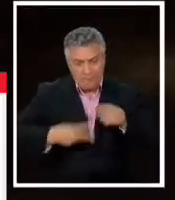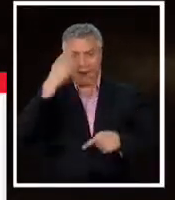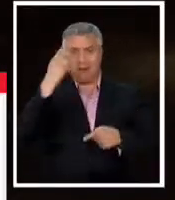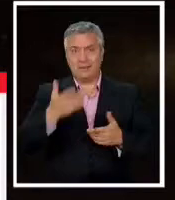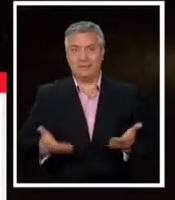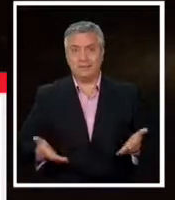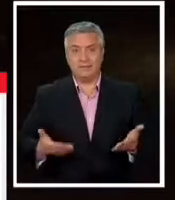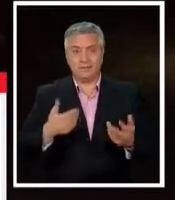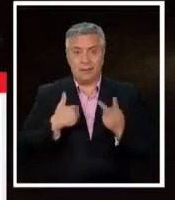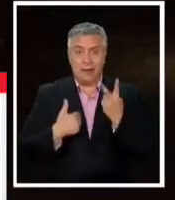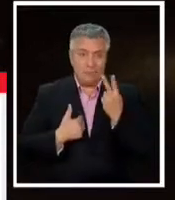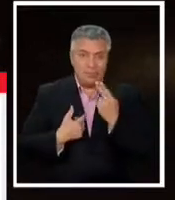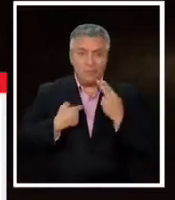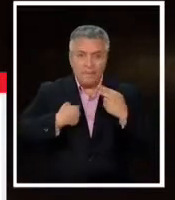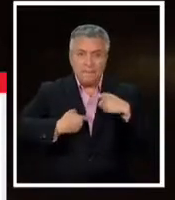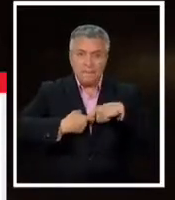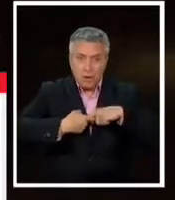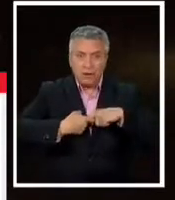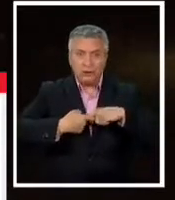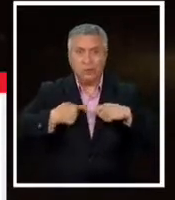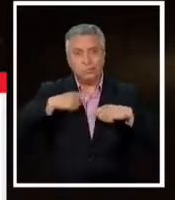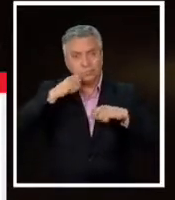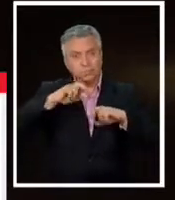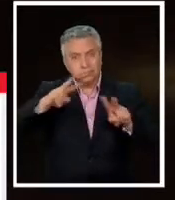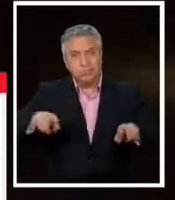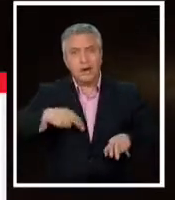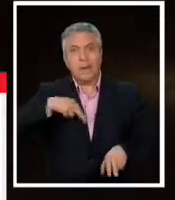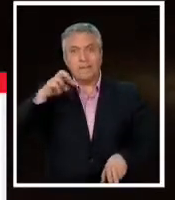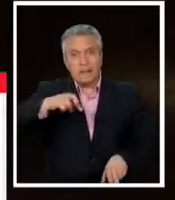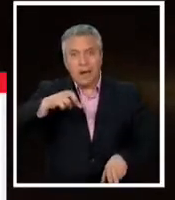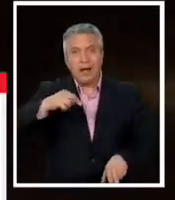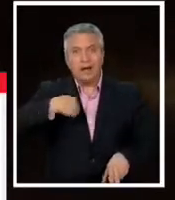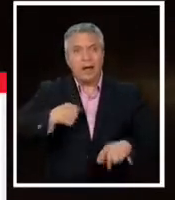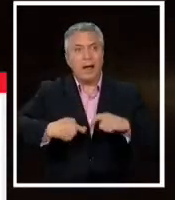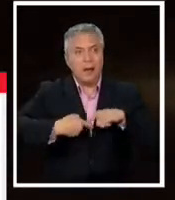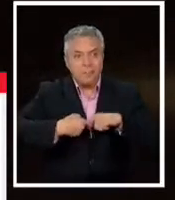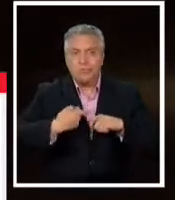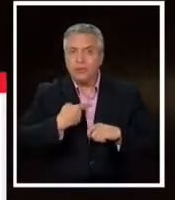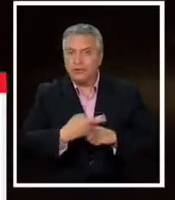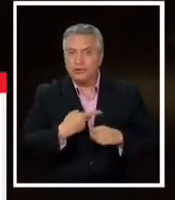Como pareja, como papá, como esposo.